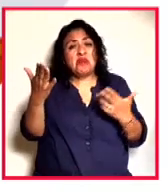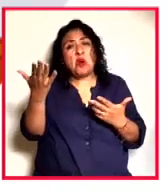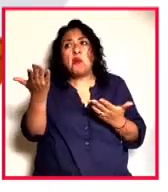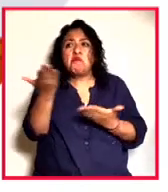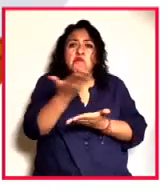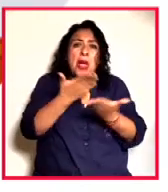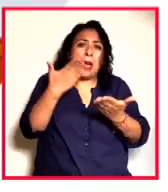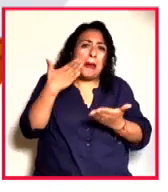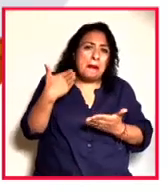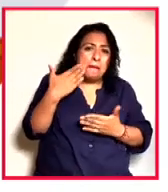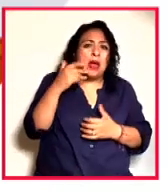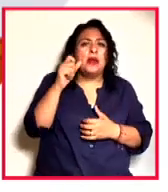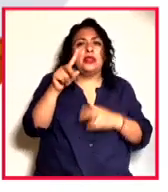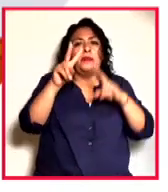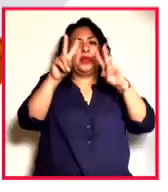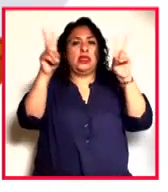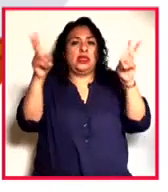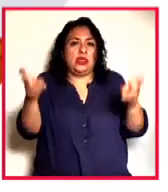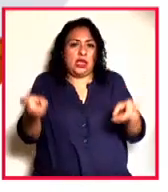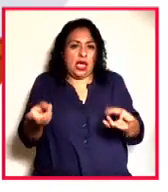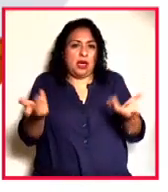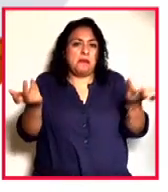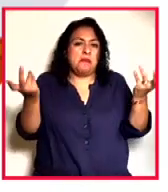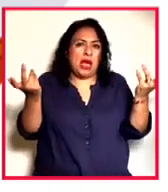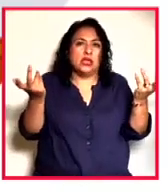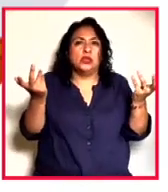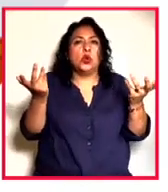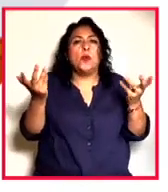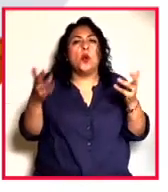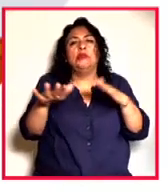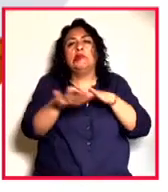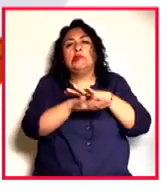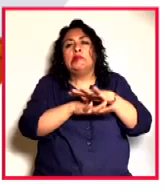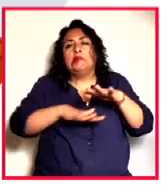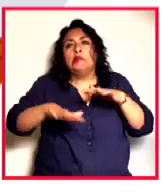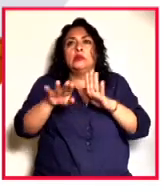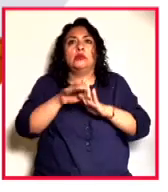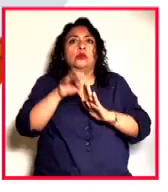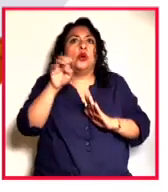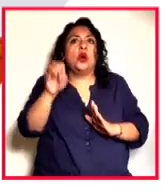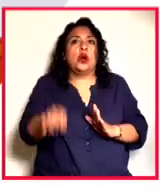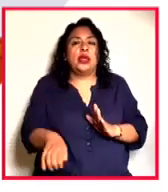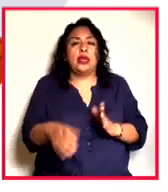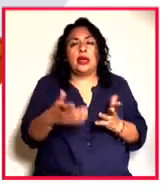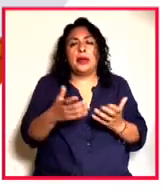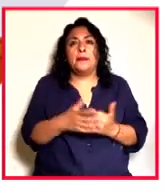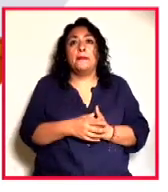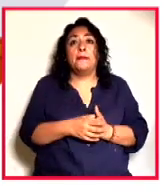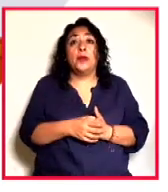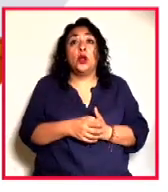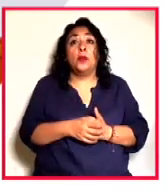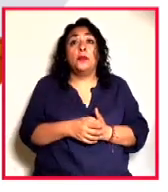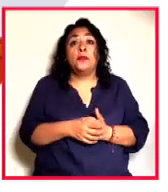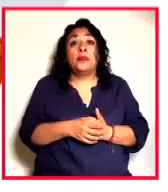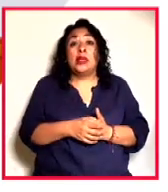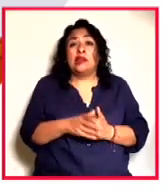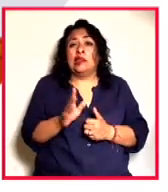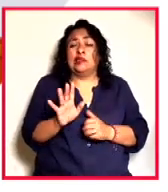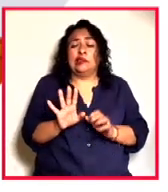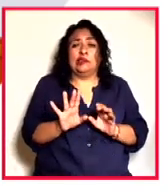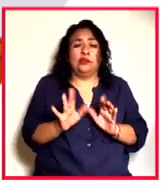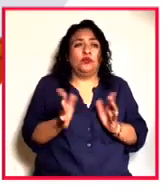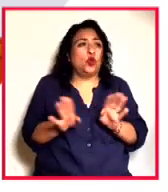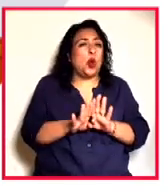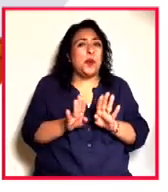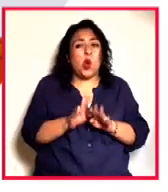supuesto, también con temas que se tocaron de manera superficial, como por ejemplo, la posición tan incómoda en que se